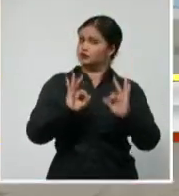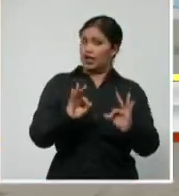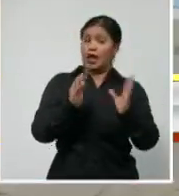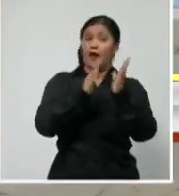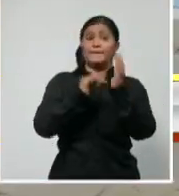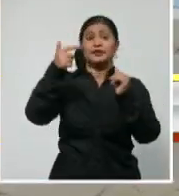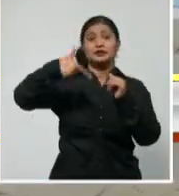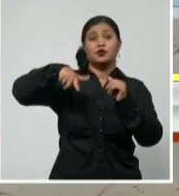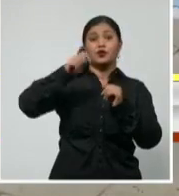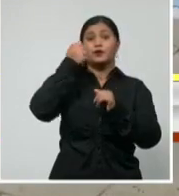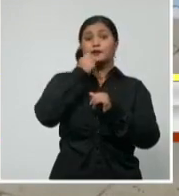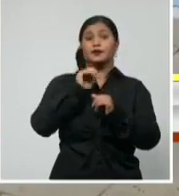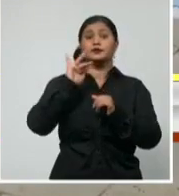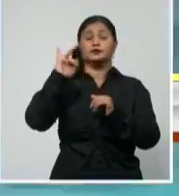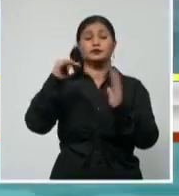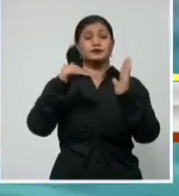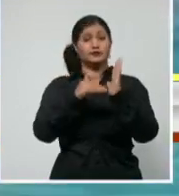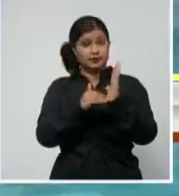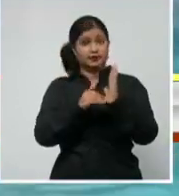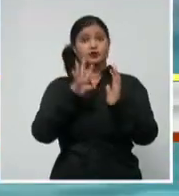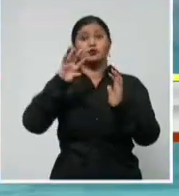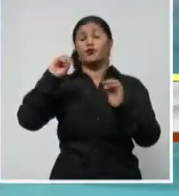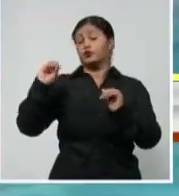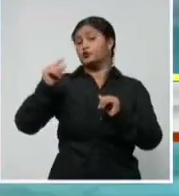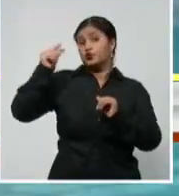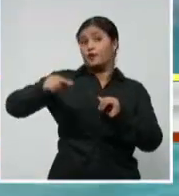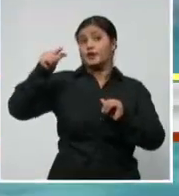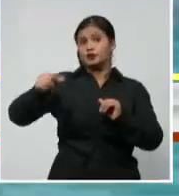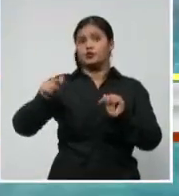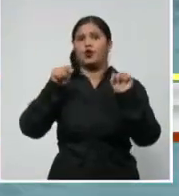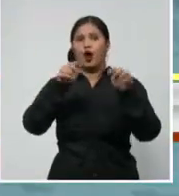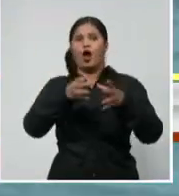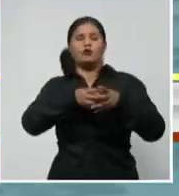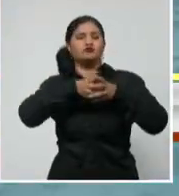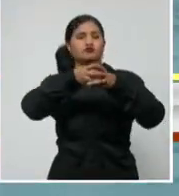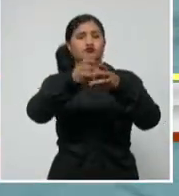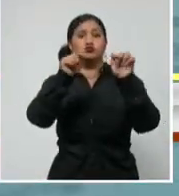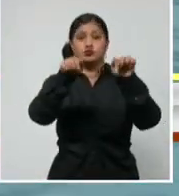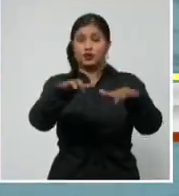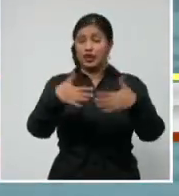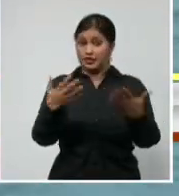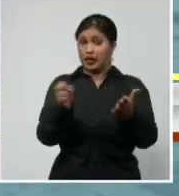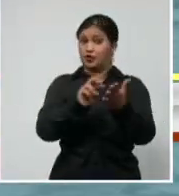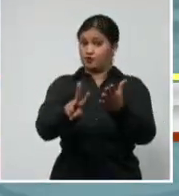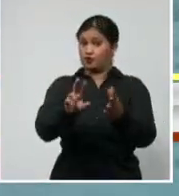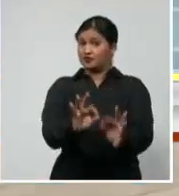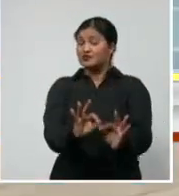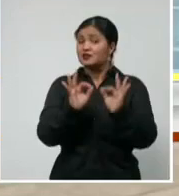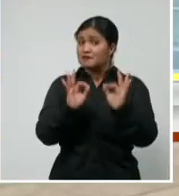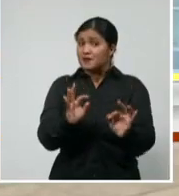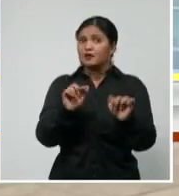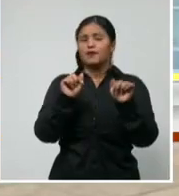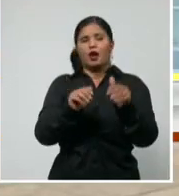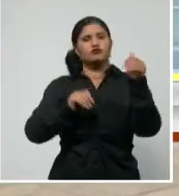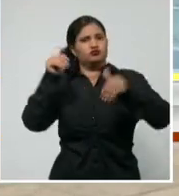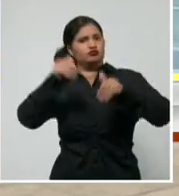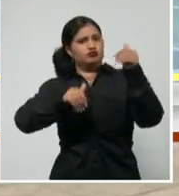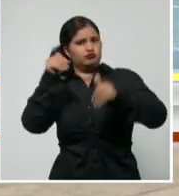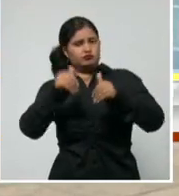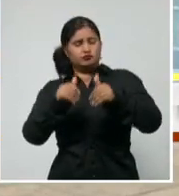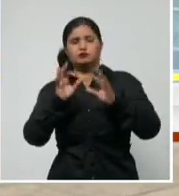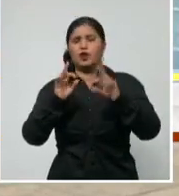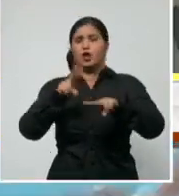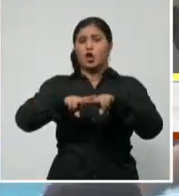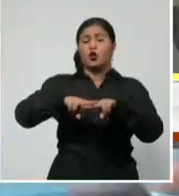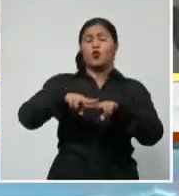de 7.400 vacacionistas estuvieron alojados en las instalaciones de la provincia, con una mayor asistencia al Hotel Pinar del